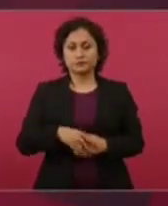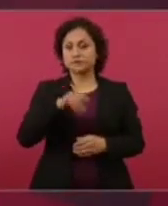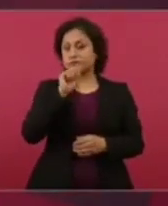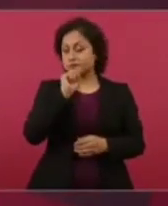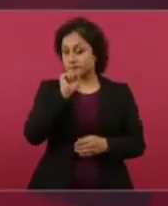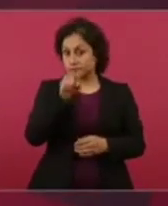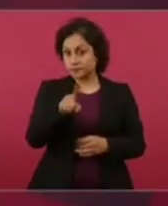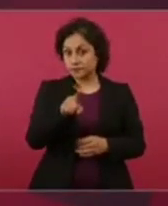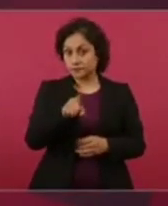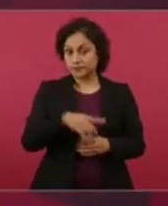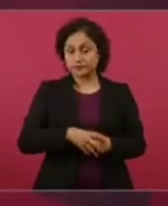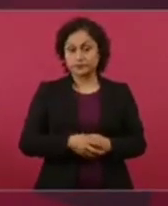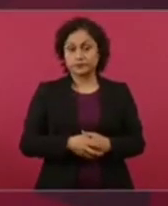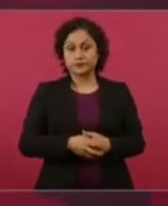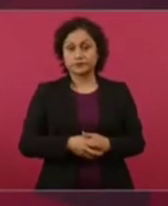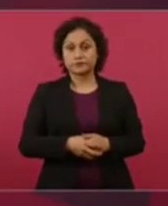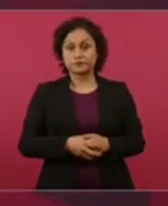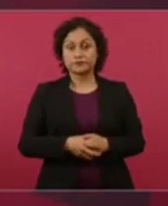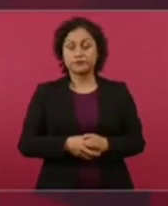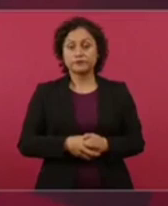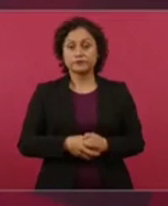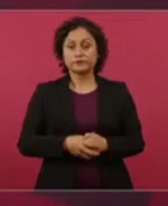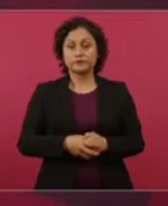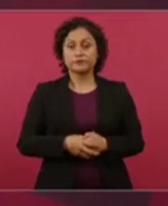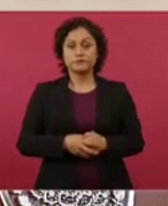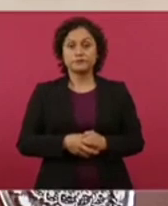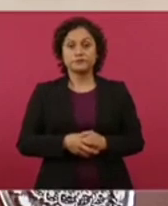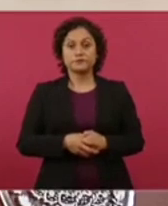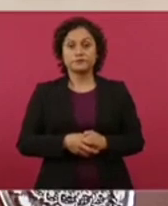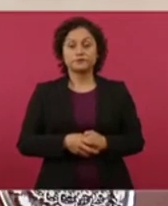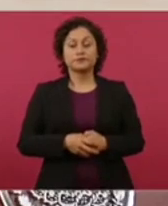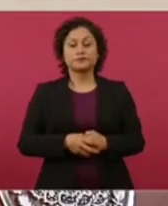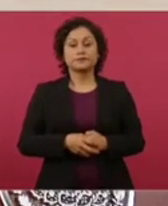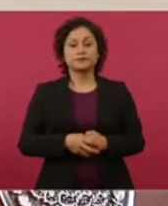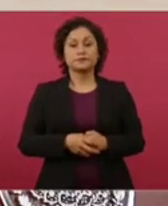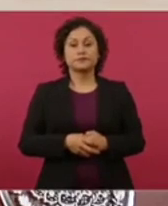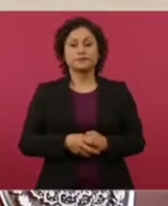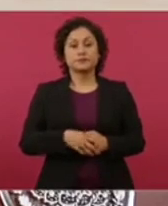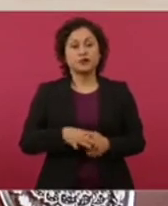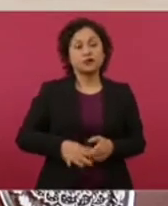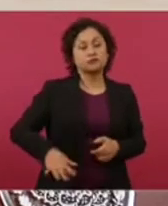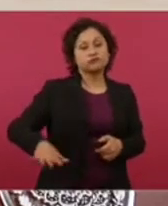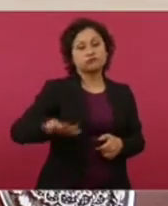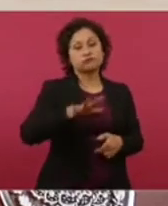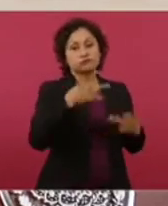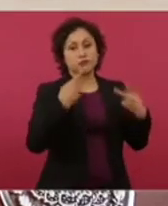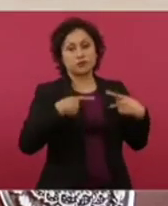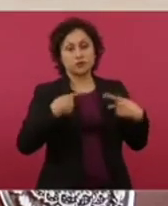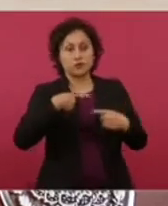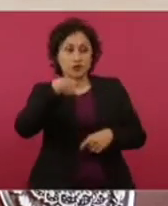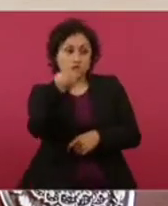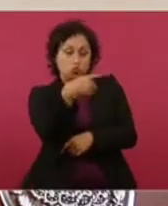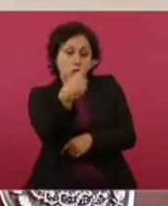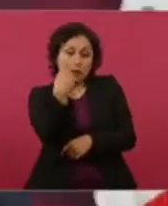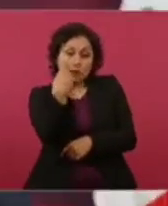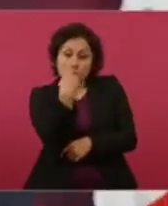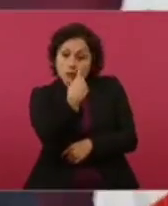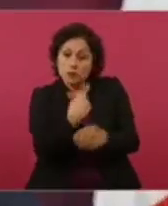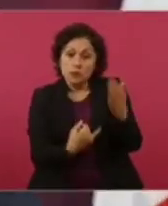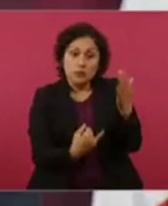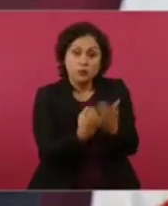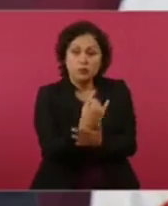se respete la voluntad del pueblo, que se